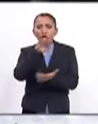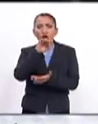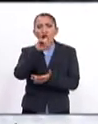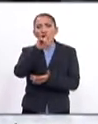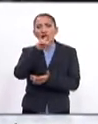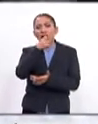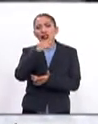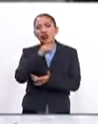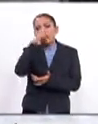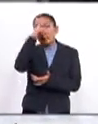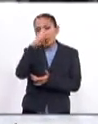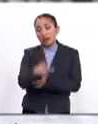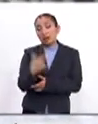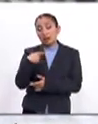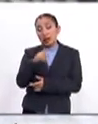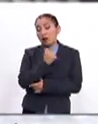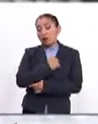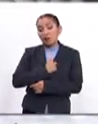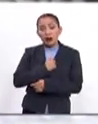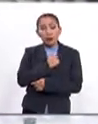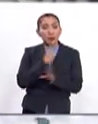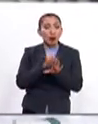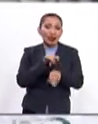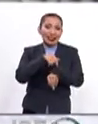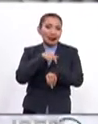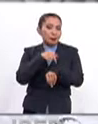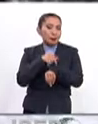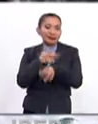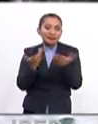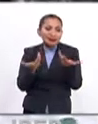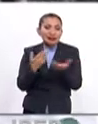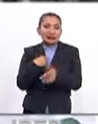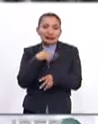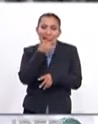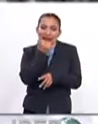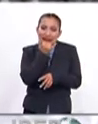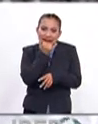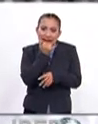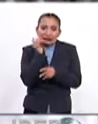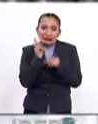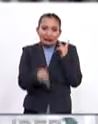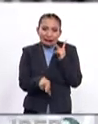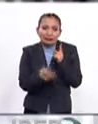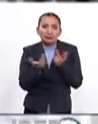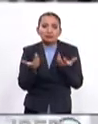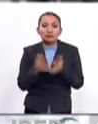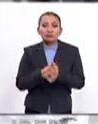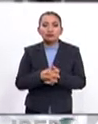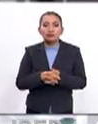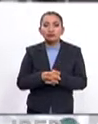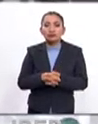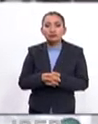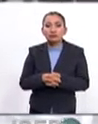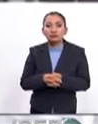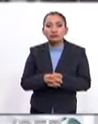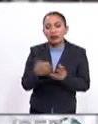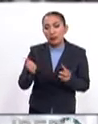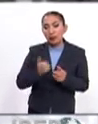México, pero que lamentablemente por cuestiones de tiempo tenemos que hacer esta pausa y